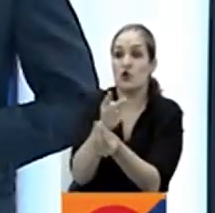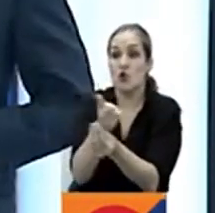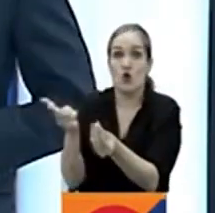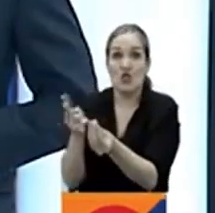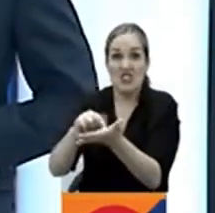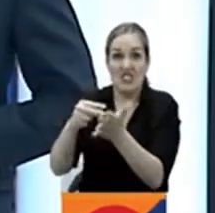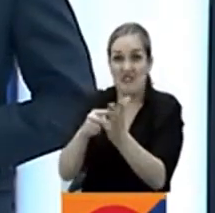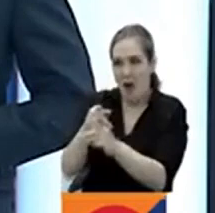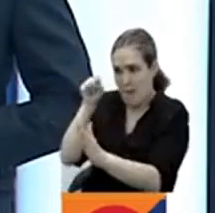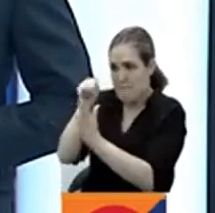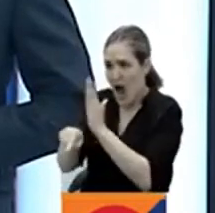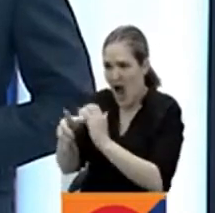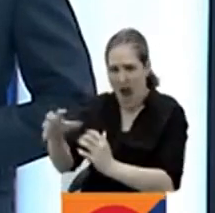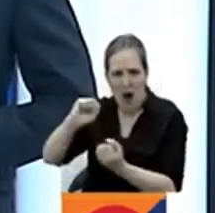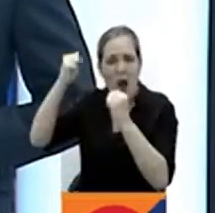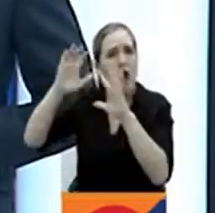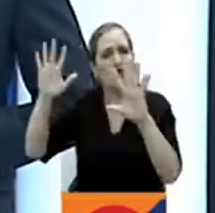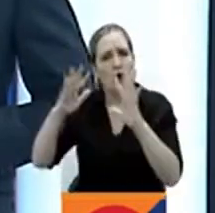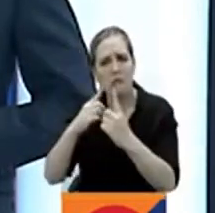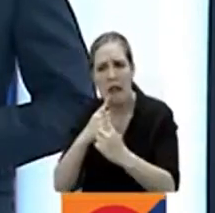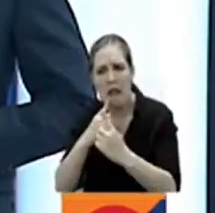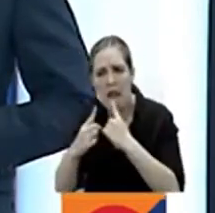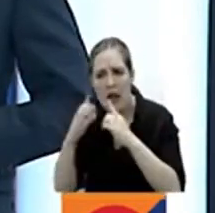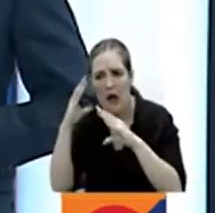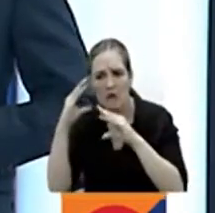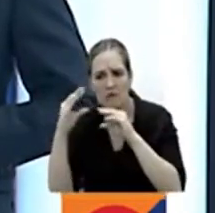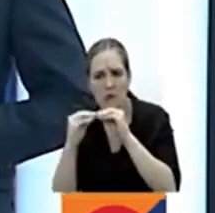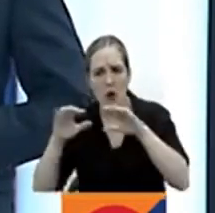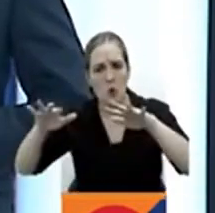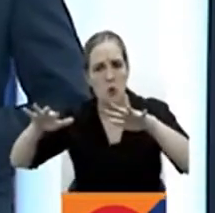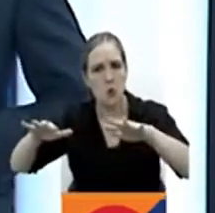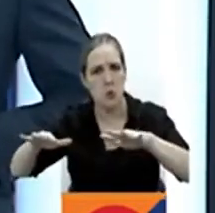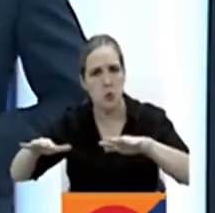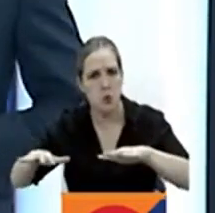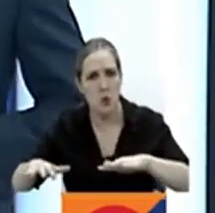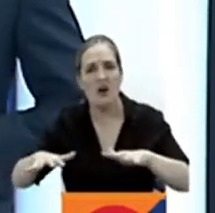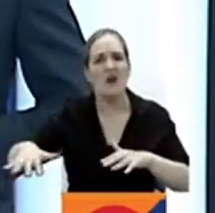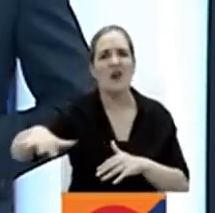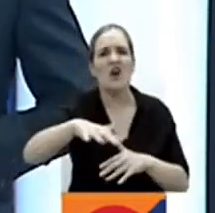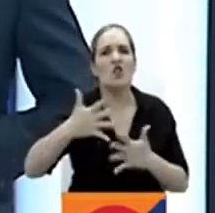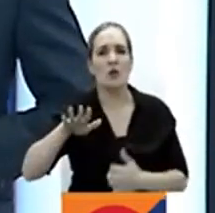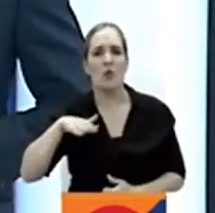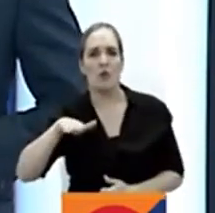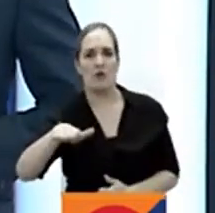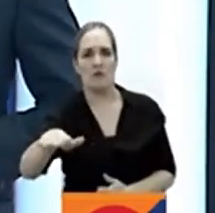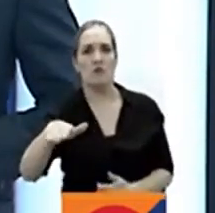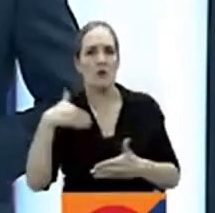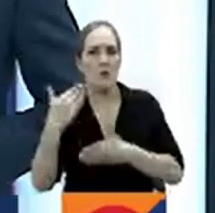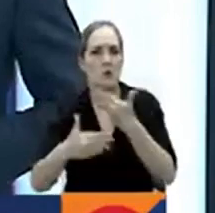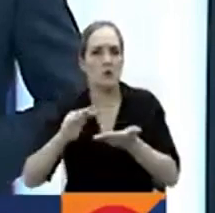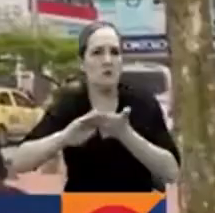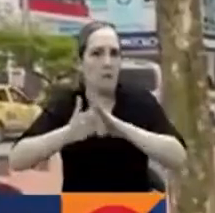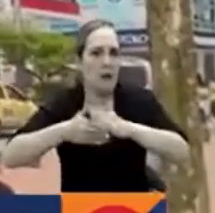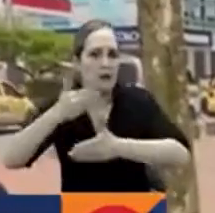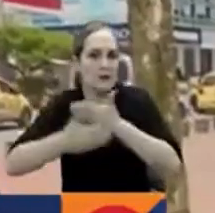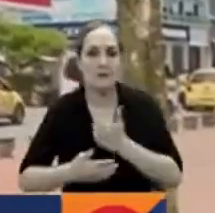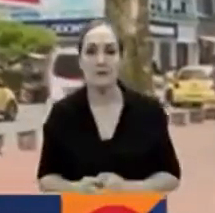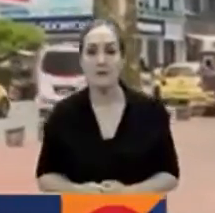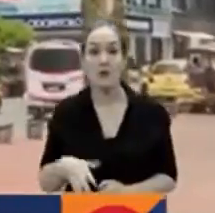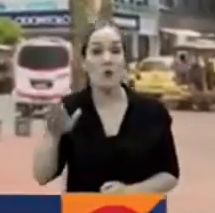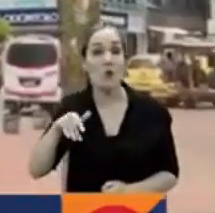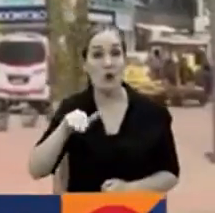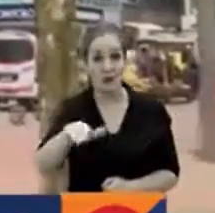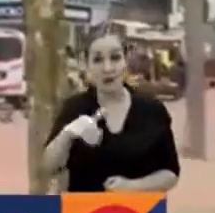punto de concretarse un cese de hostilidades entre los grupos armados que delinquen en la ciudad de Buenaventura. En Buenaventura